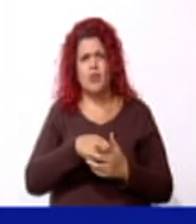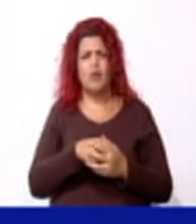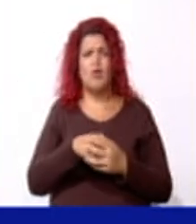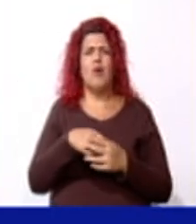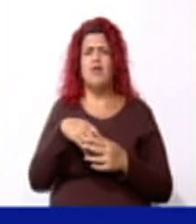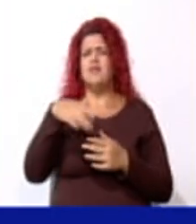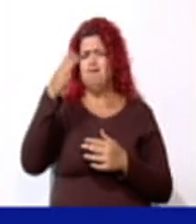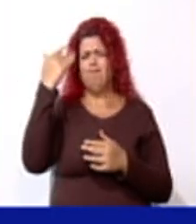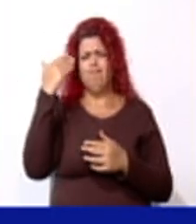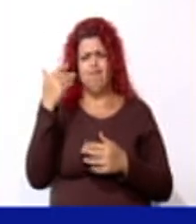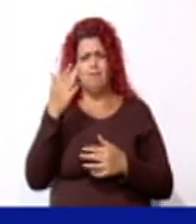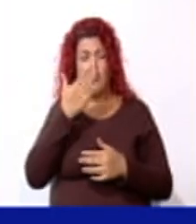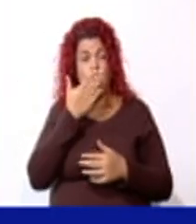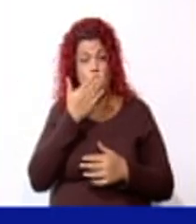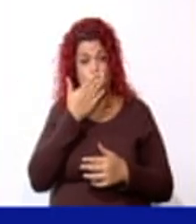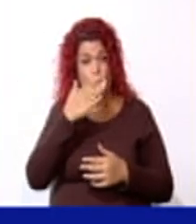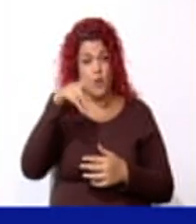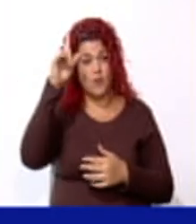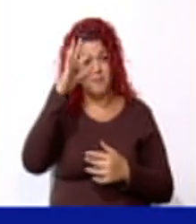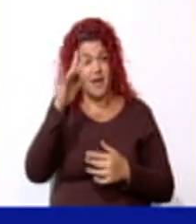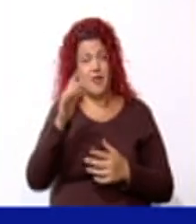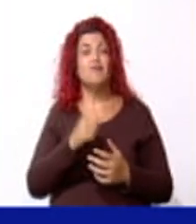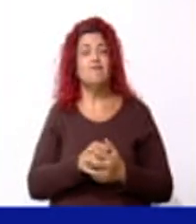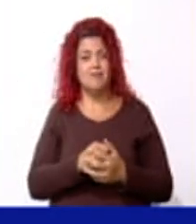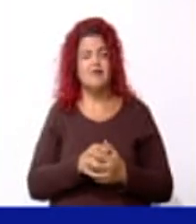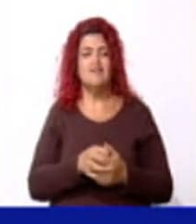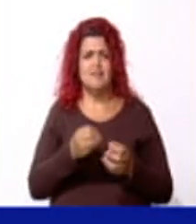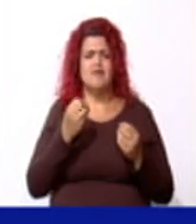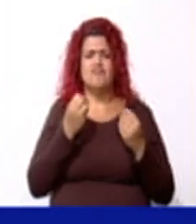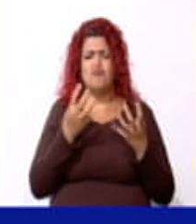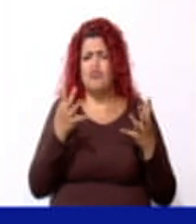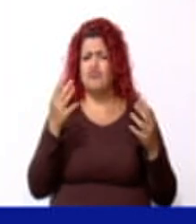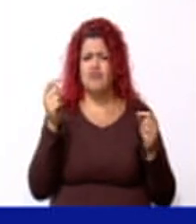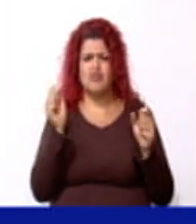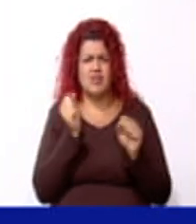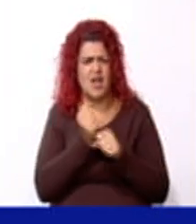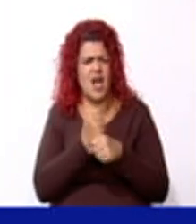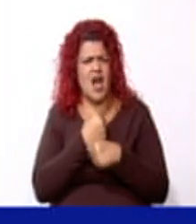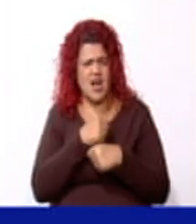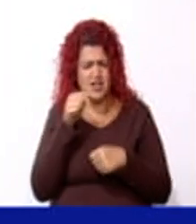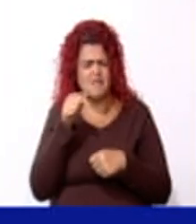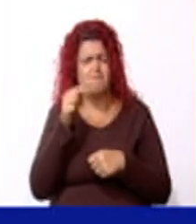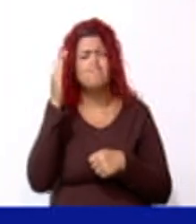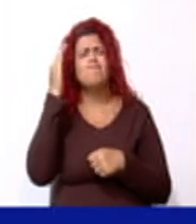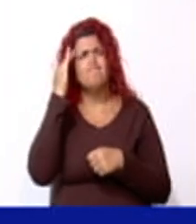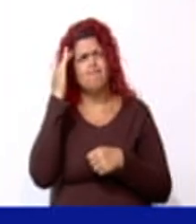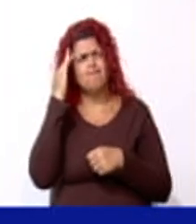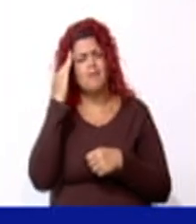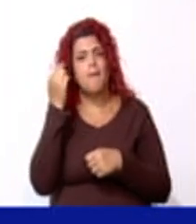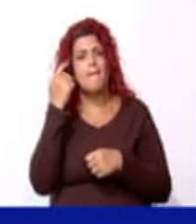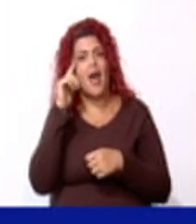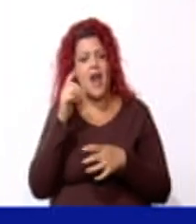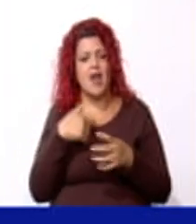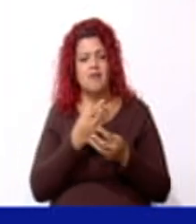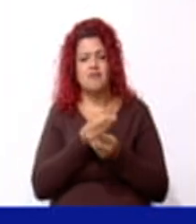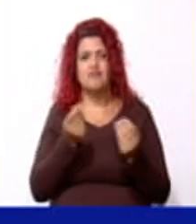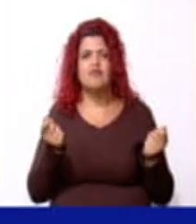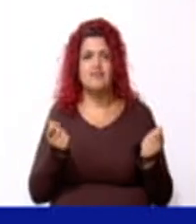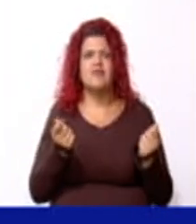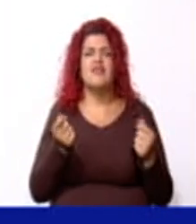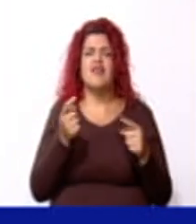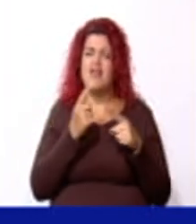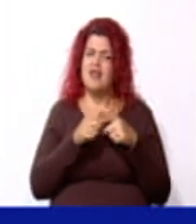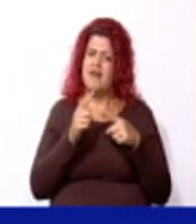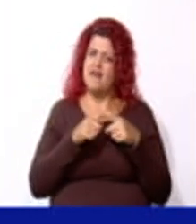mayas, entre muchas otras más, que han utilizado este conocimiento para dar solución a